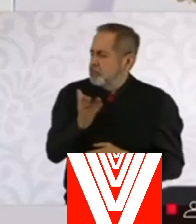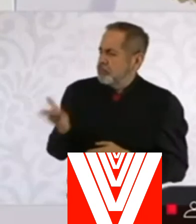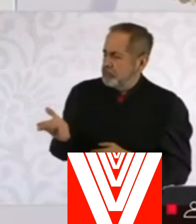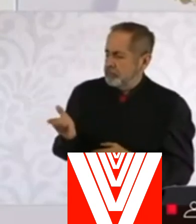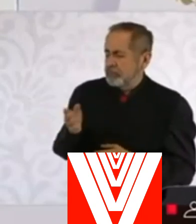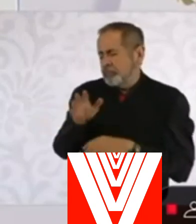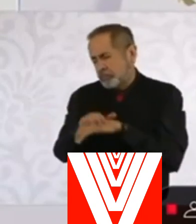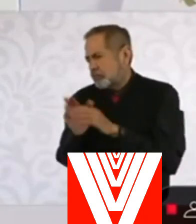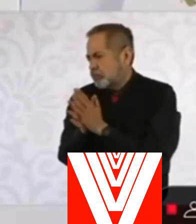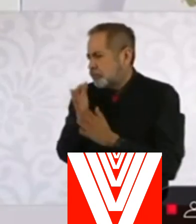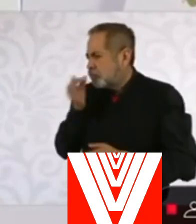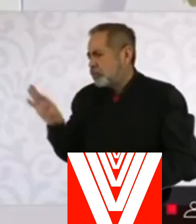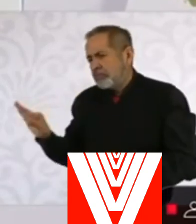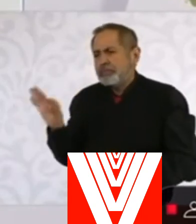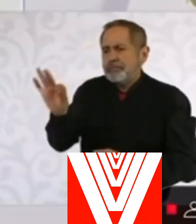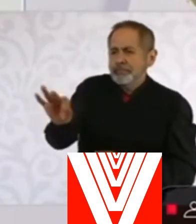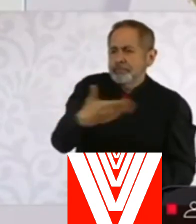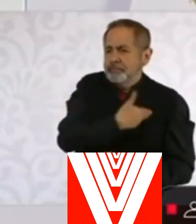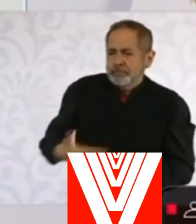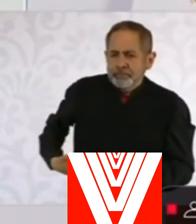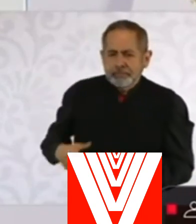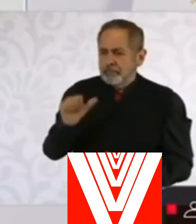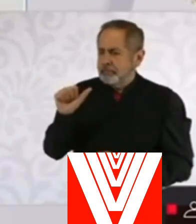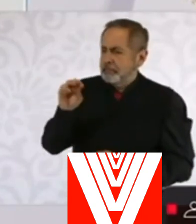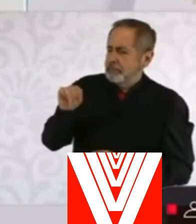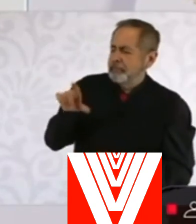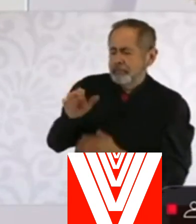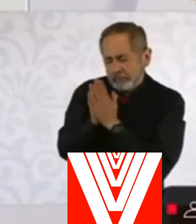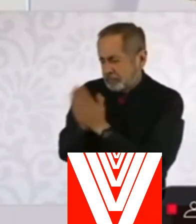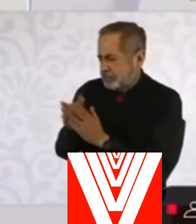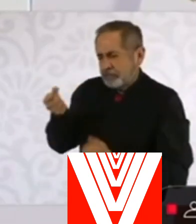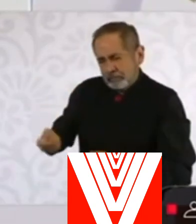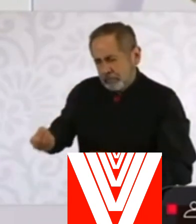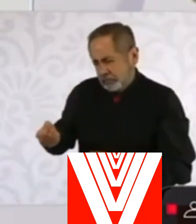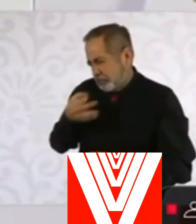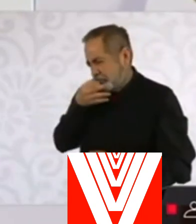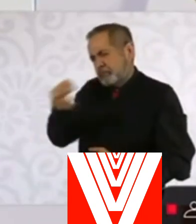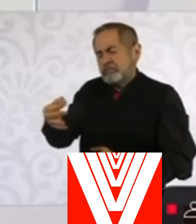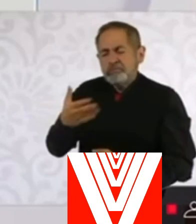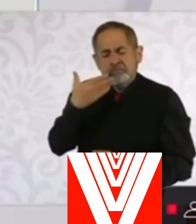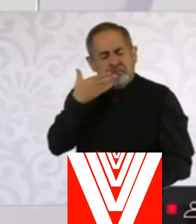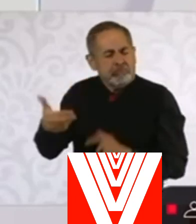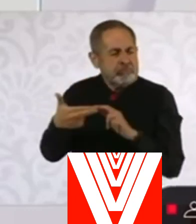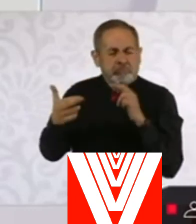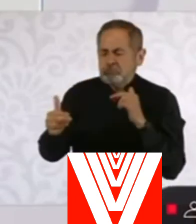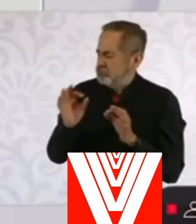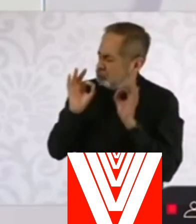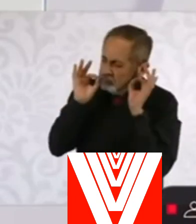enviara saludos al presidente López Obrador, con quien dijo había tenido muy buena relación.